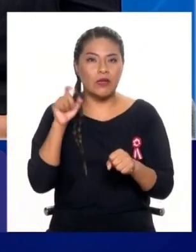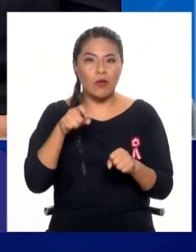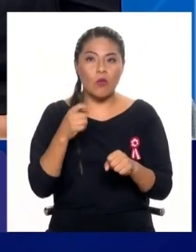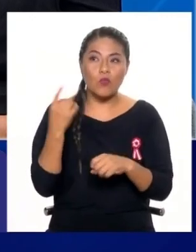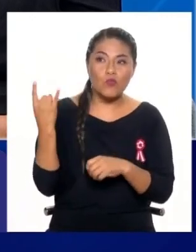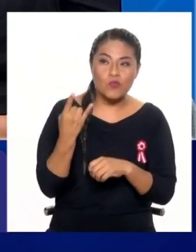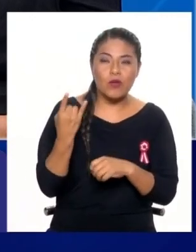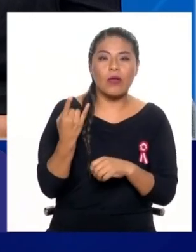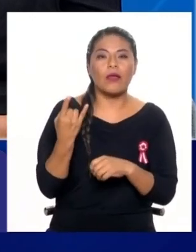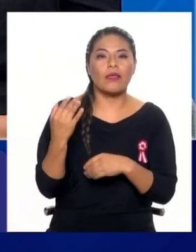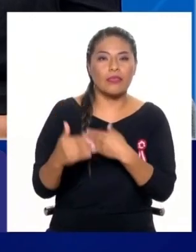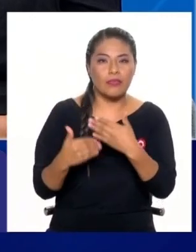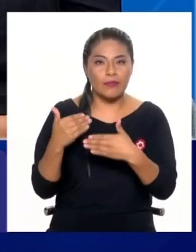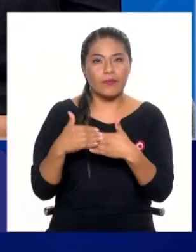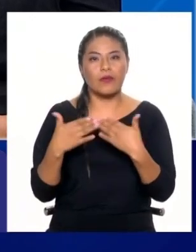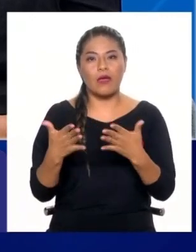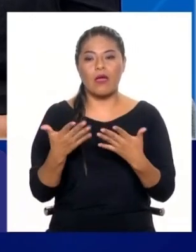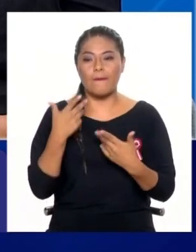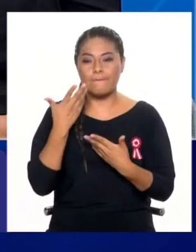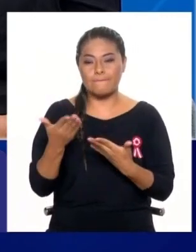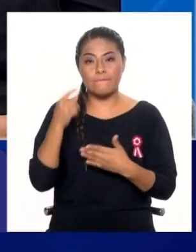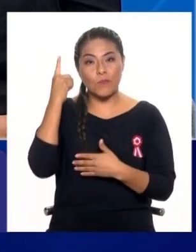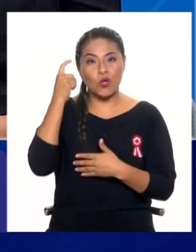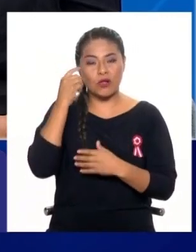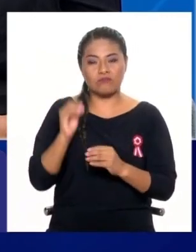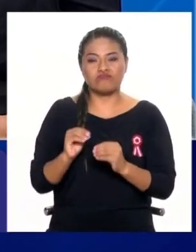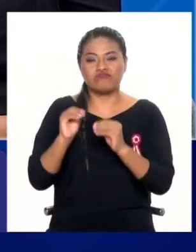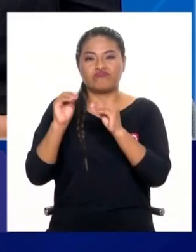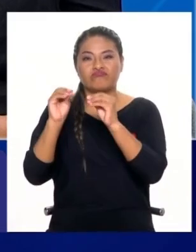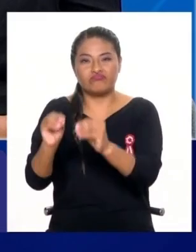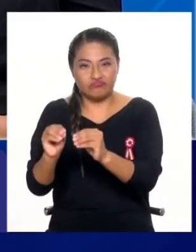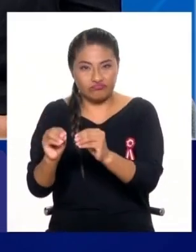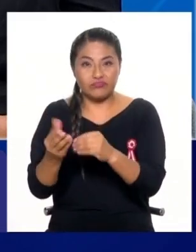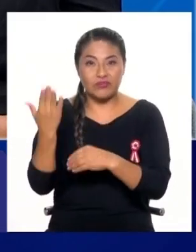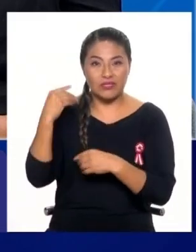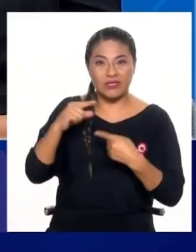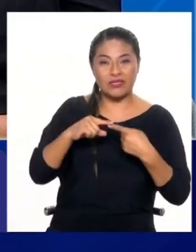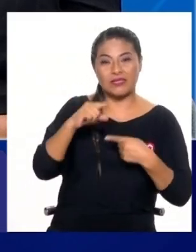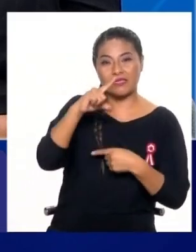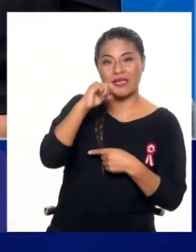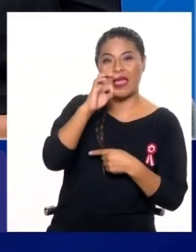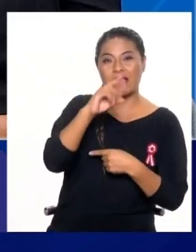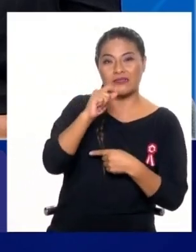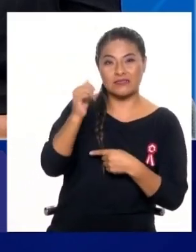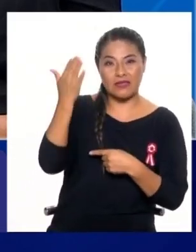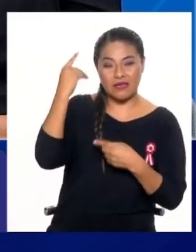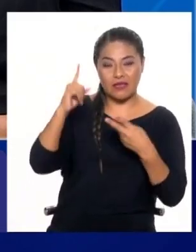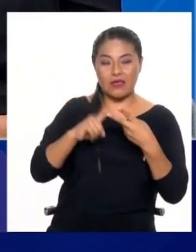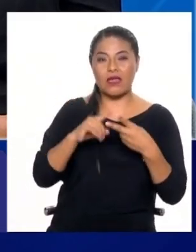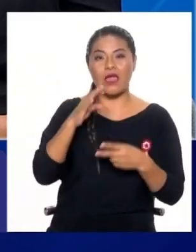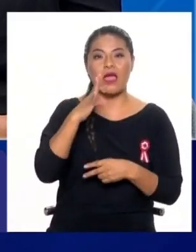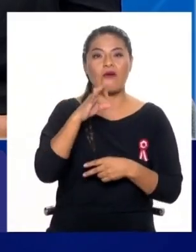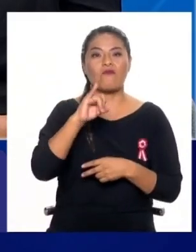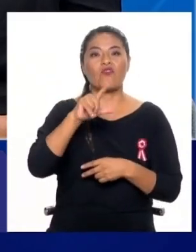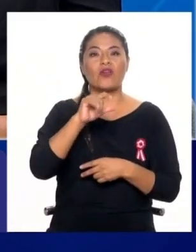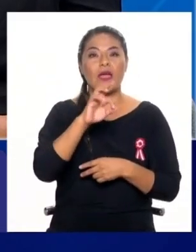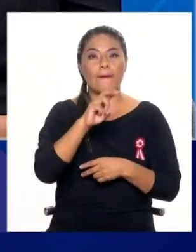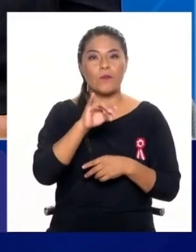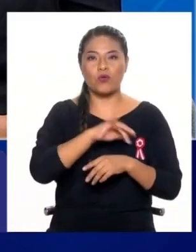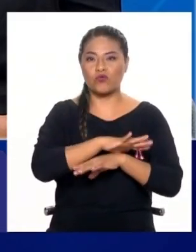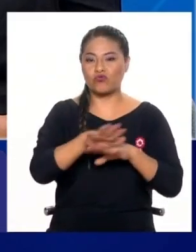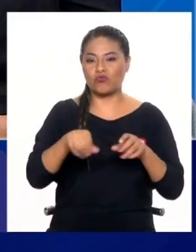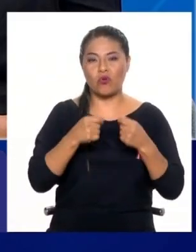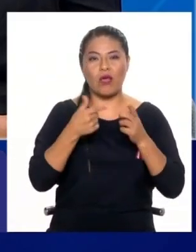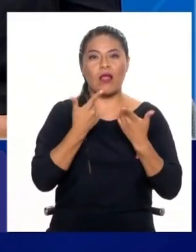una urgencia. Y luego se le dio el valor político, sobre todo con los gobiernos de García y mucho más con Fujimori, que explotó directamente la ocupación